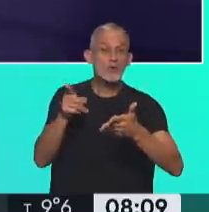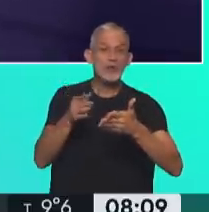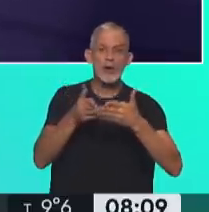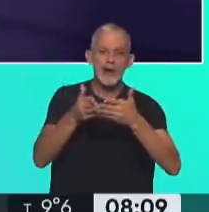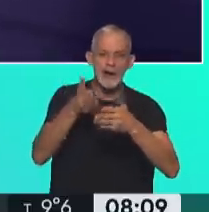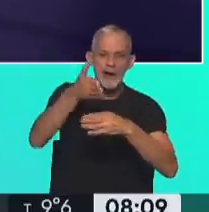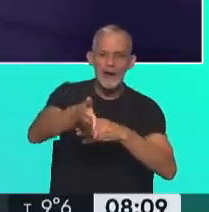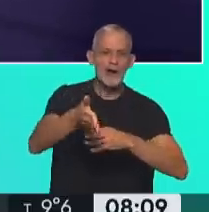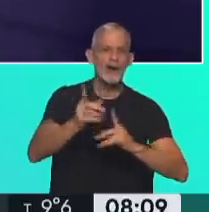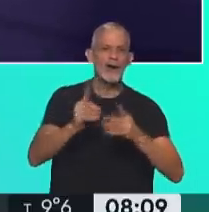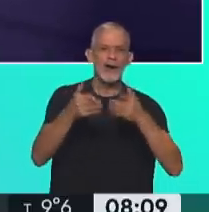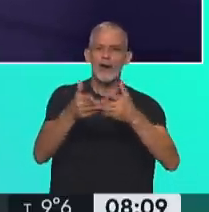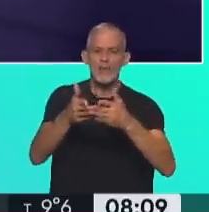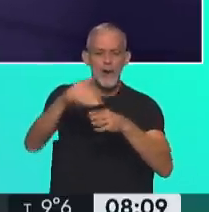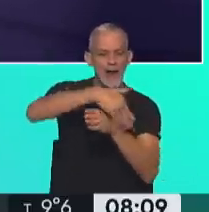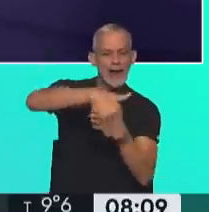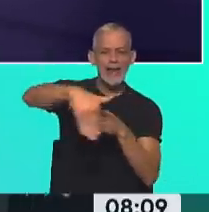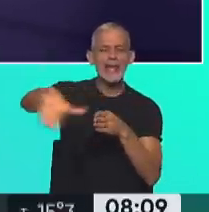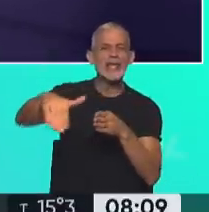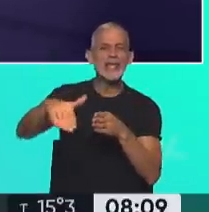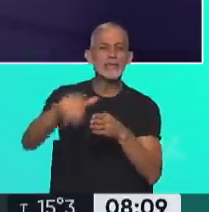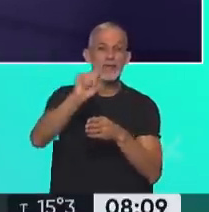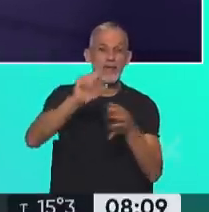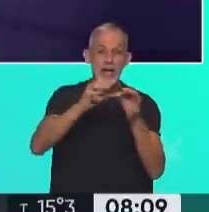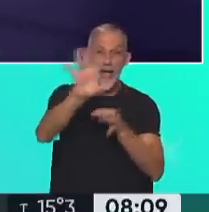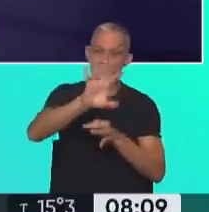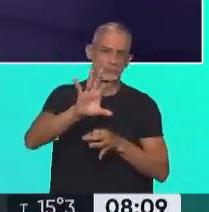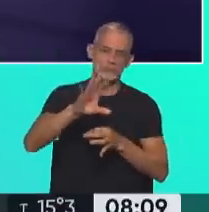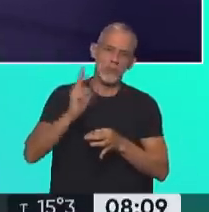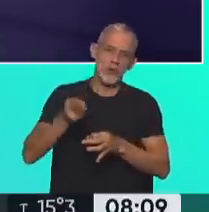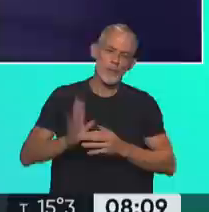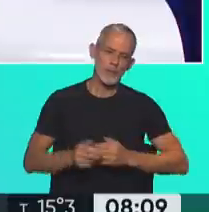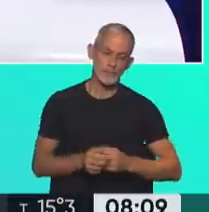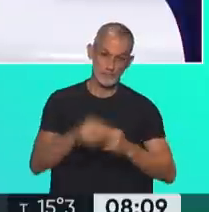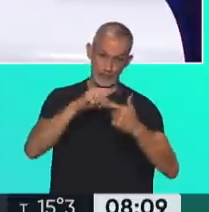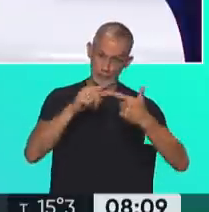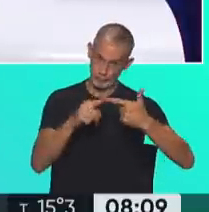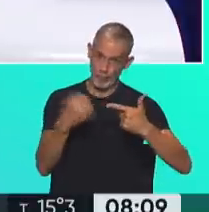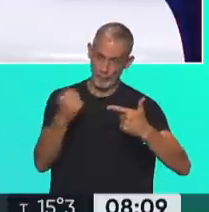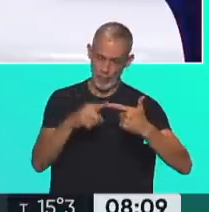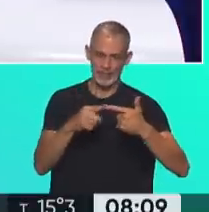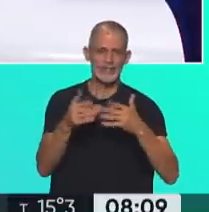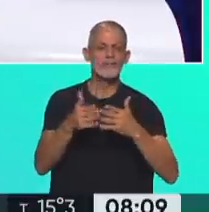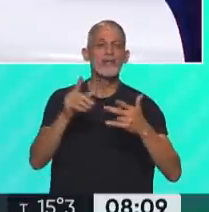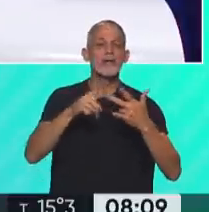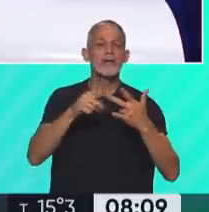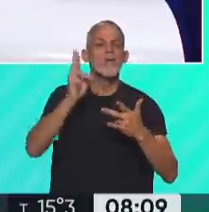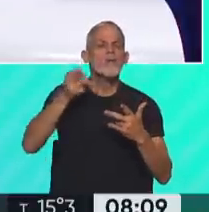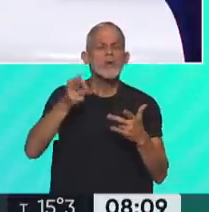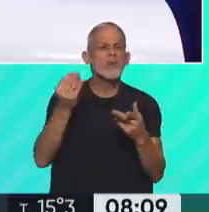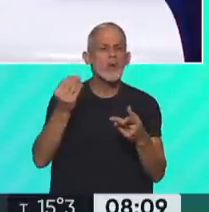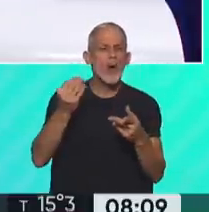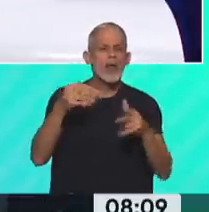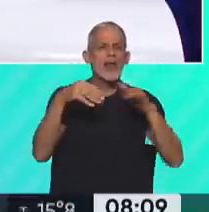a tener acceso a los límites marítimos de la Unión Europea. Otra medida muy fuerte. Después, prohibir los